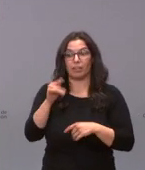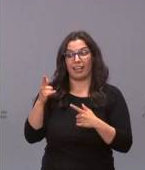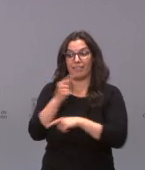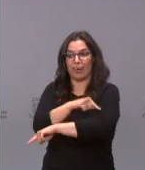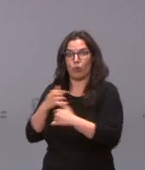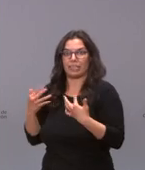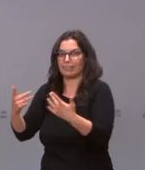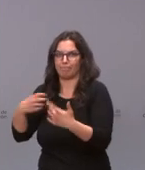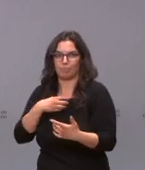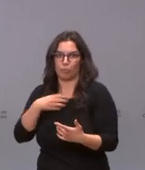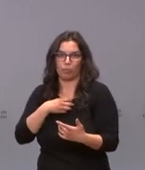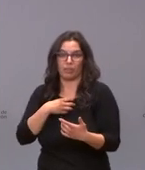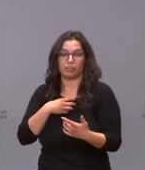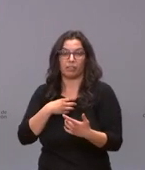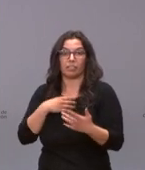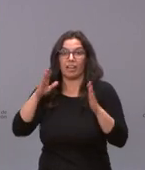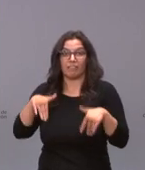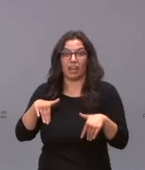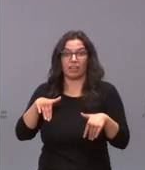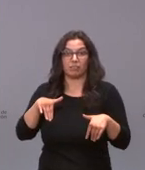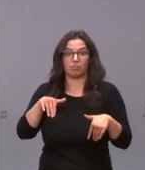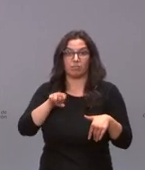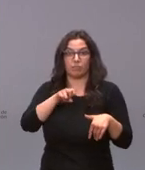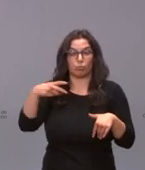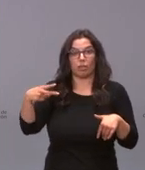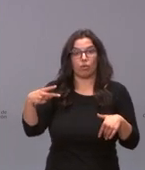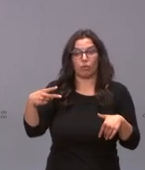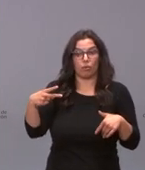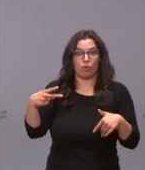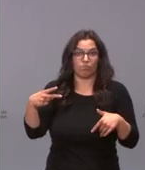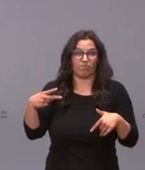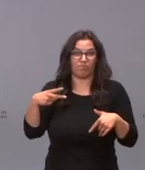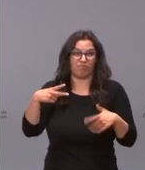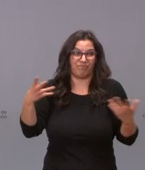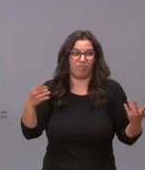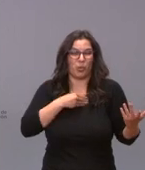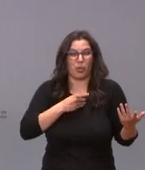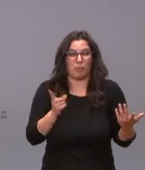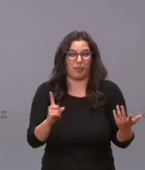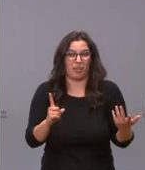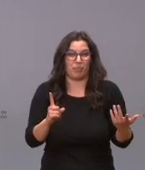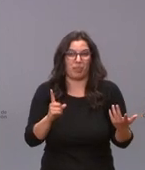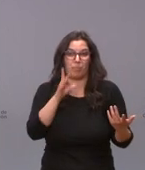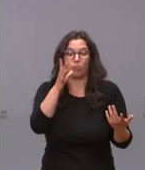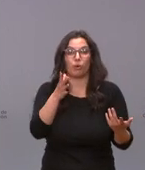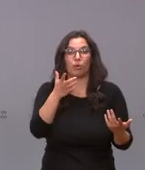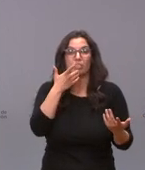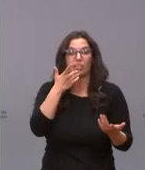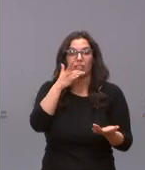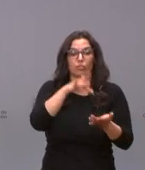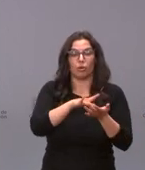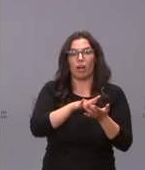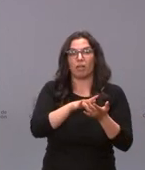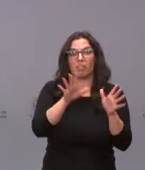vacunación y lo que sacas no merece la pena hay que decir que si estamos en un 10 12